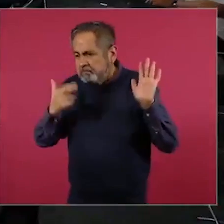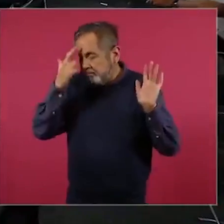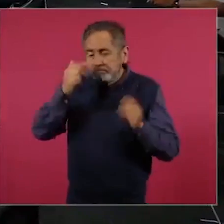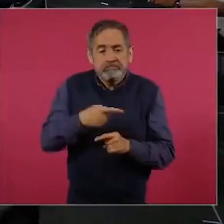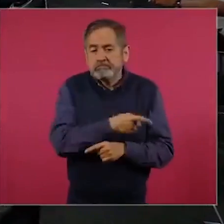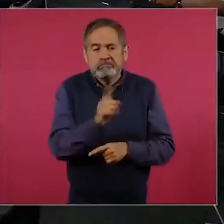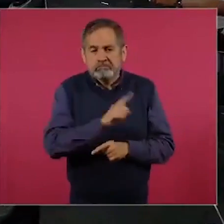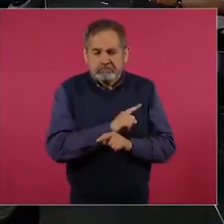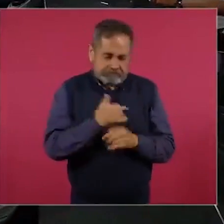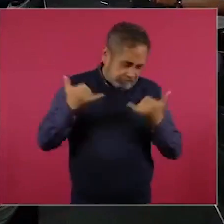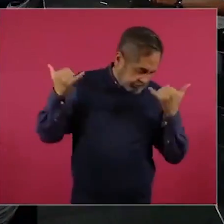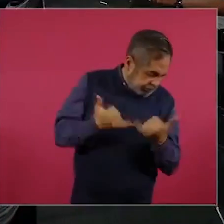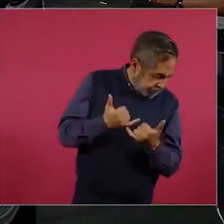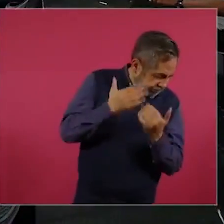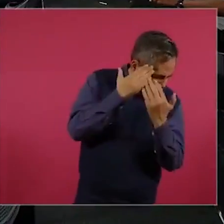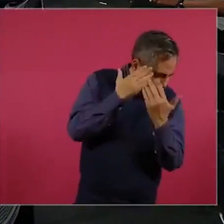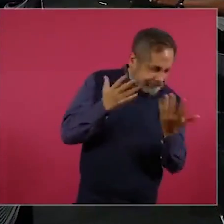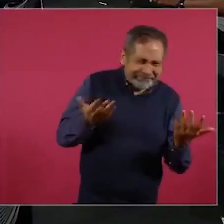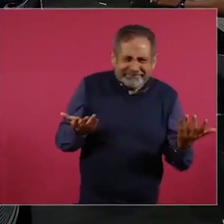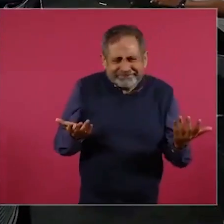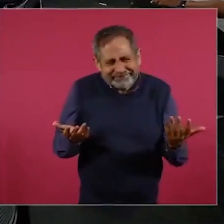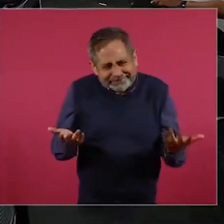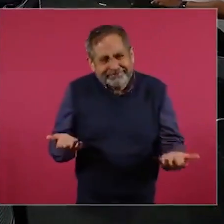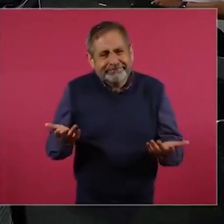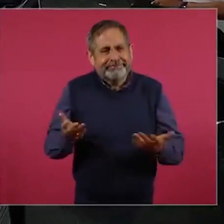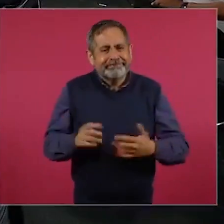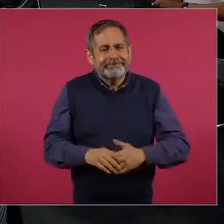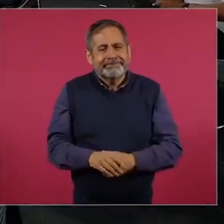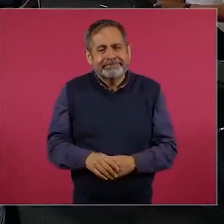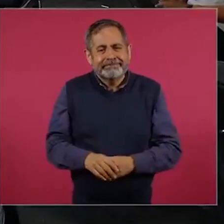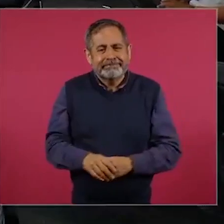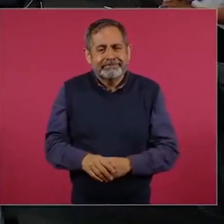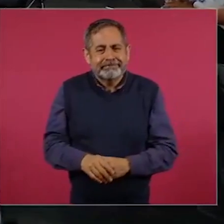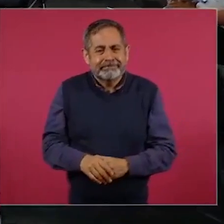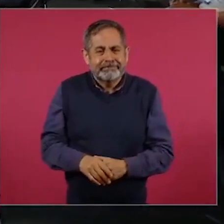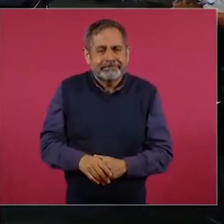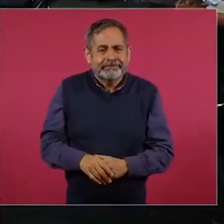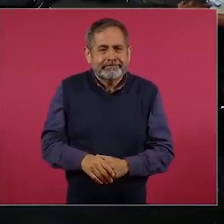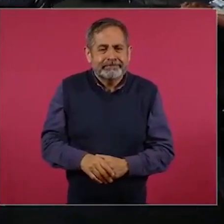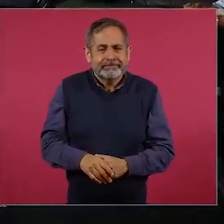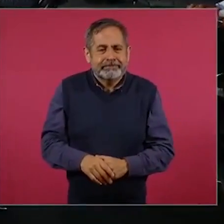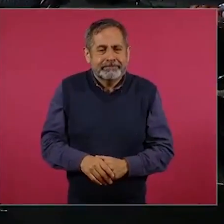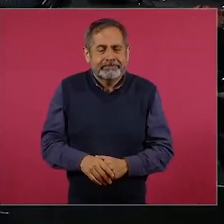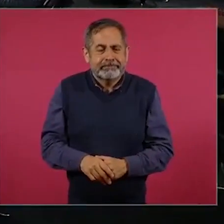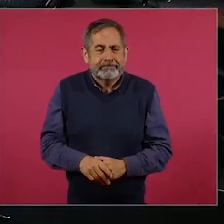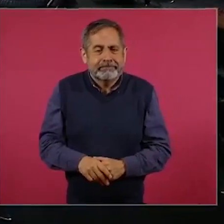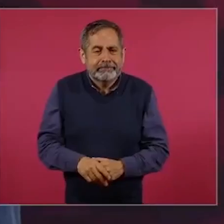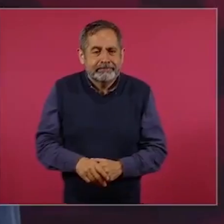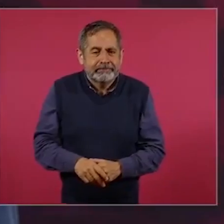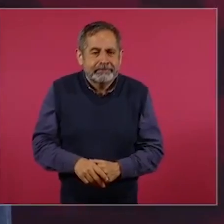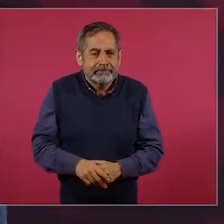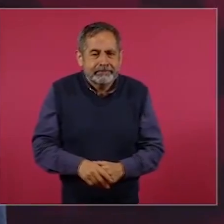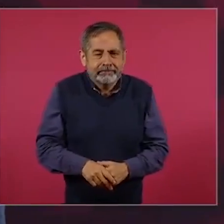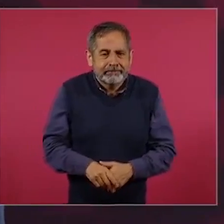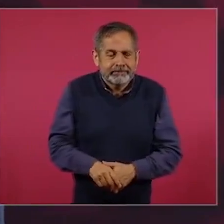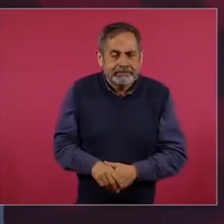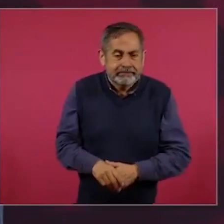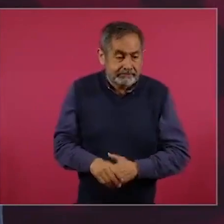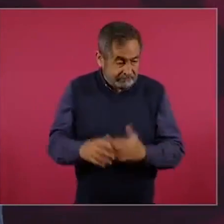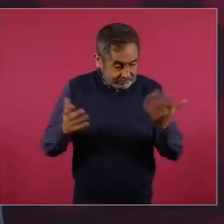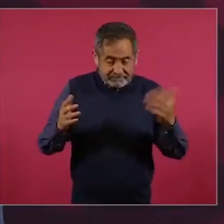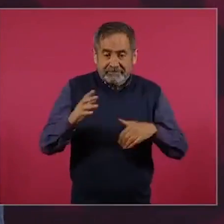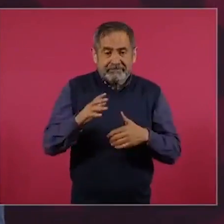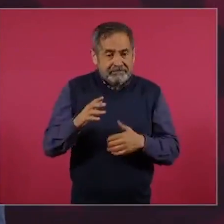además, por qué no celebrar